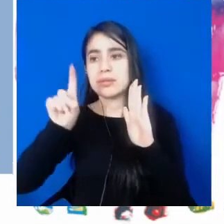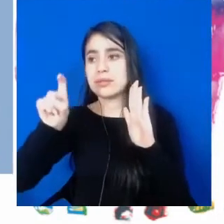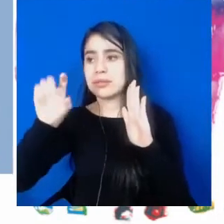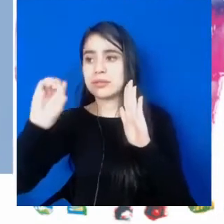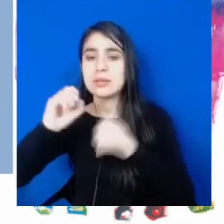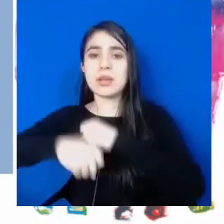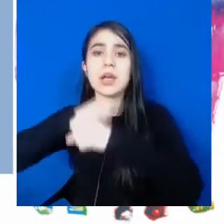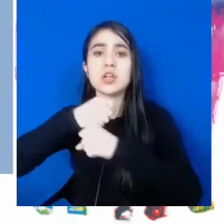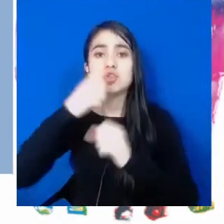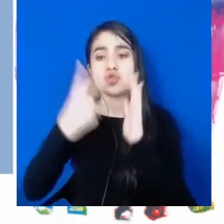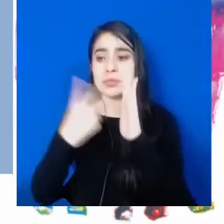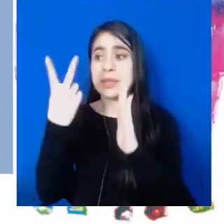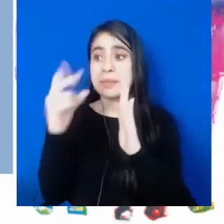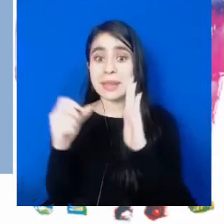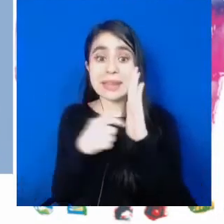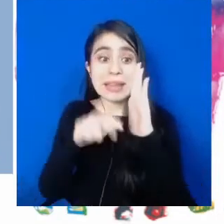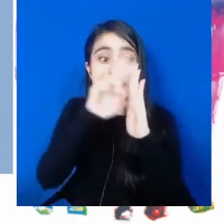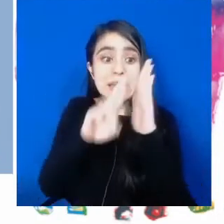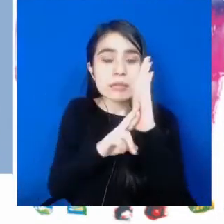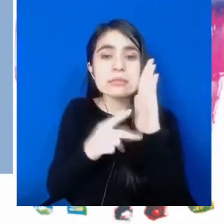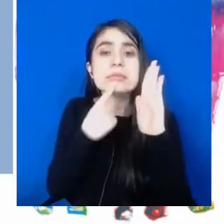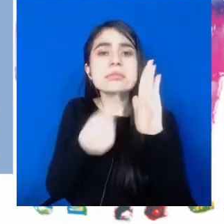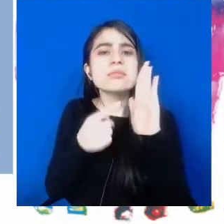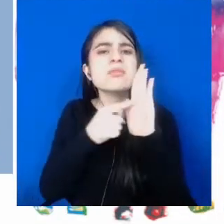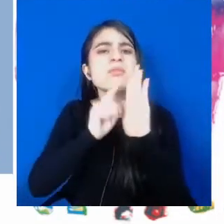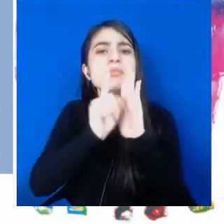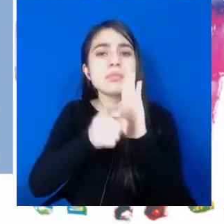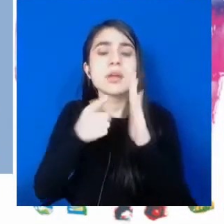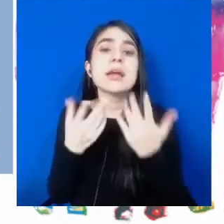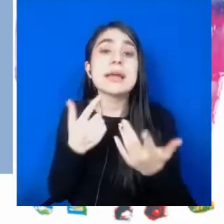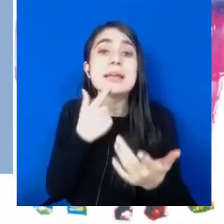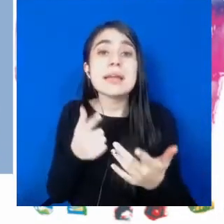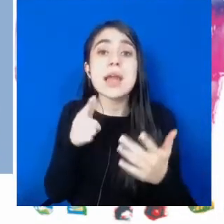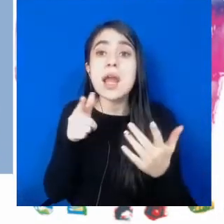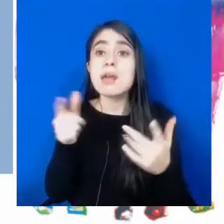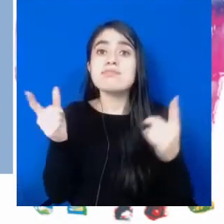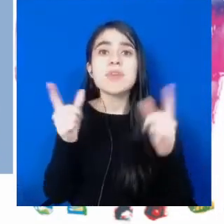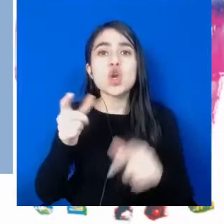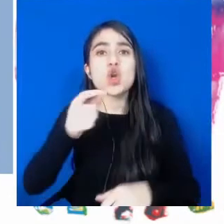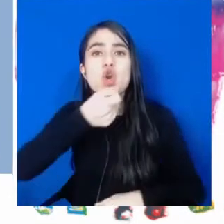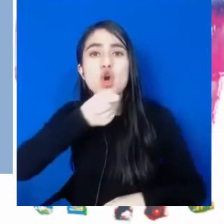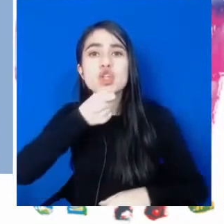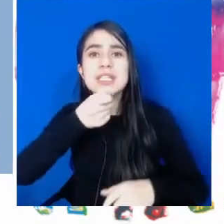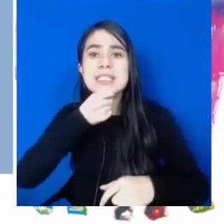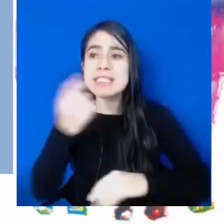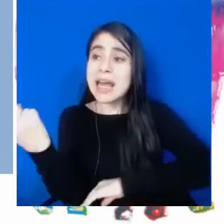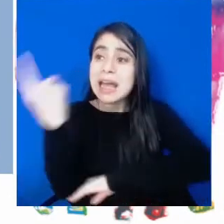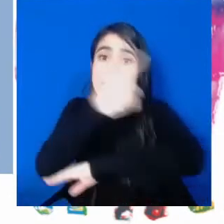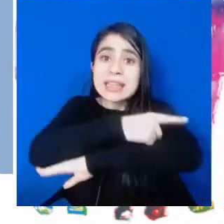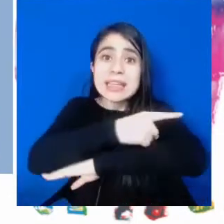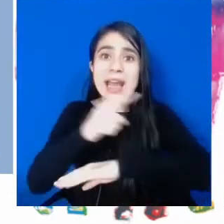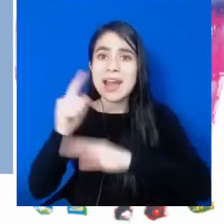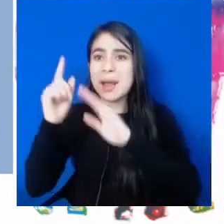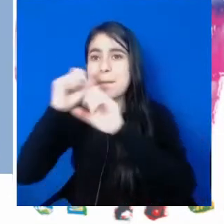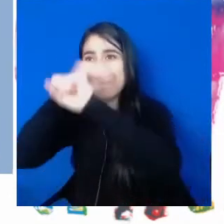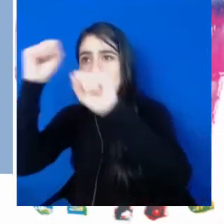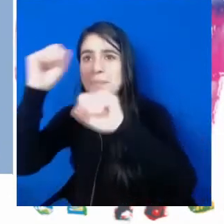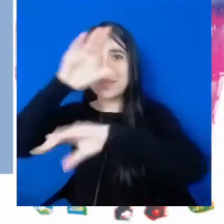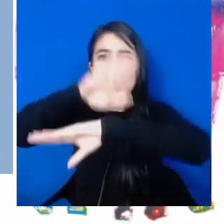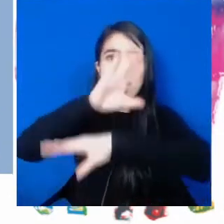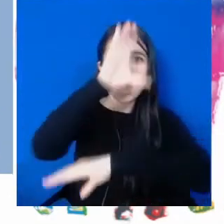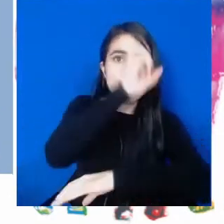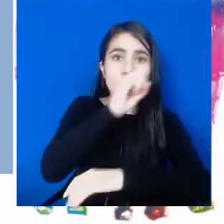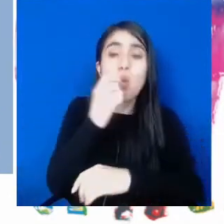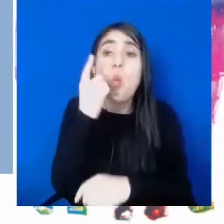2020. Con esta se estableció la emisión de al menos una edición de noticias al día en canales públicos y privados